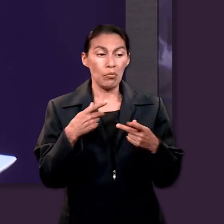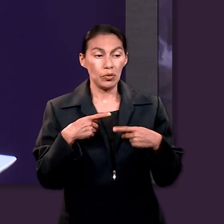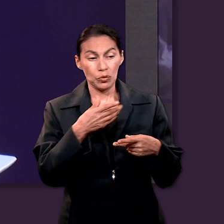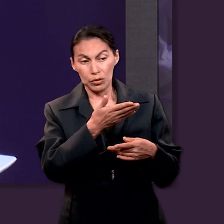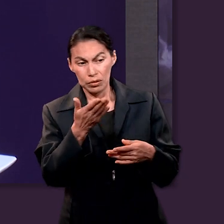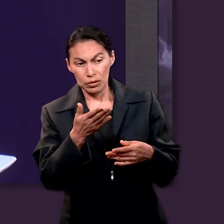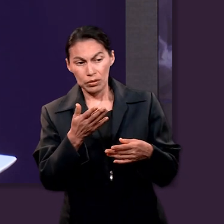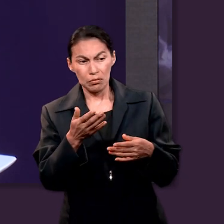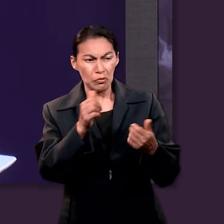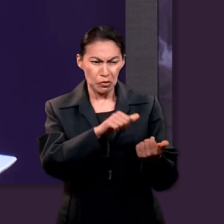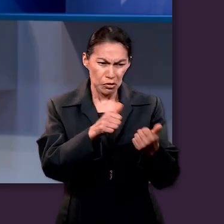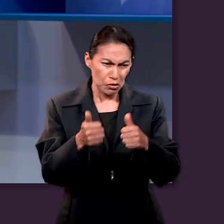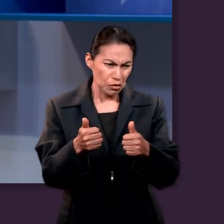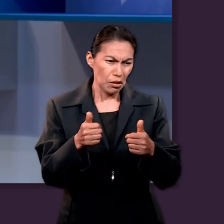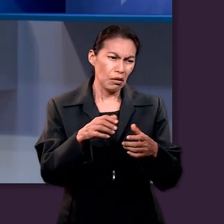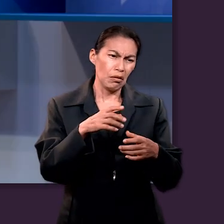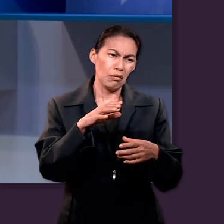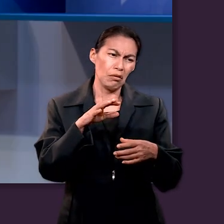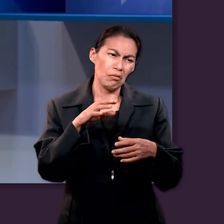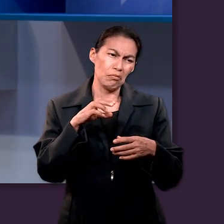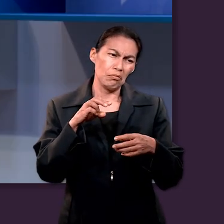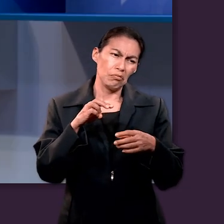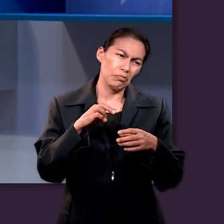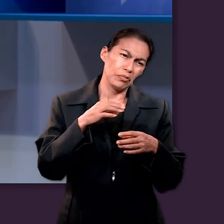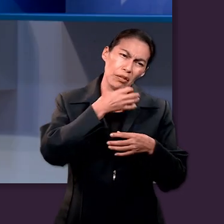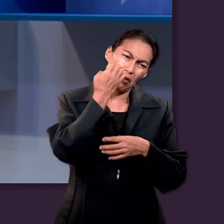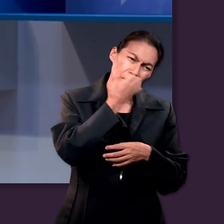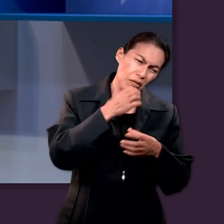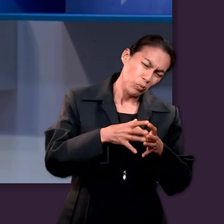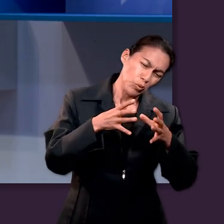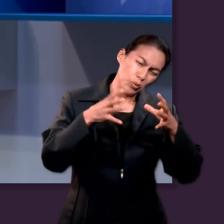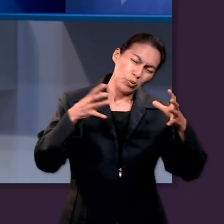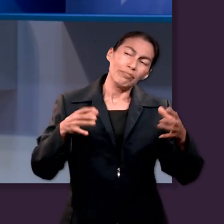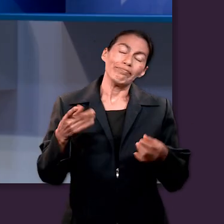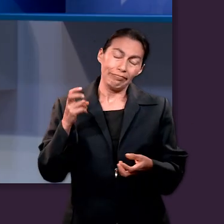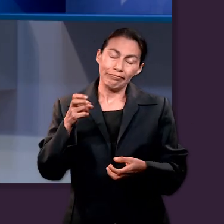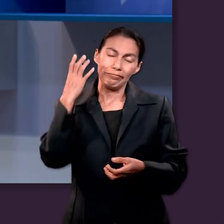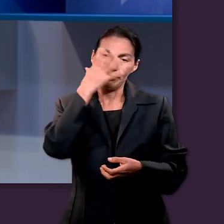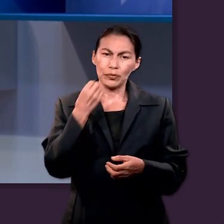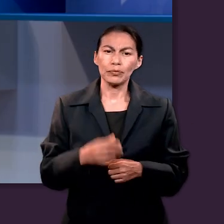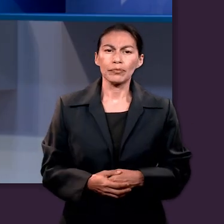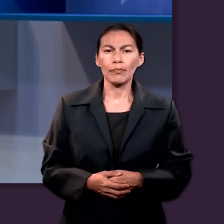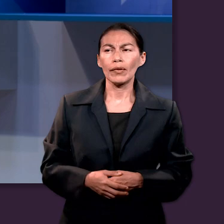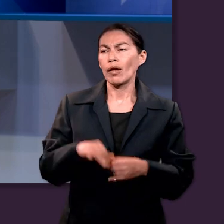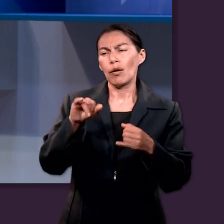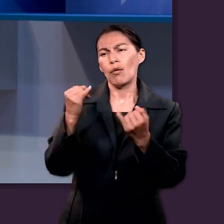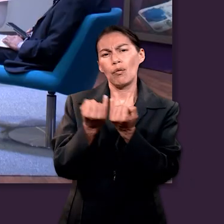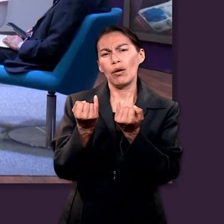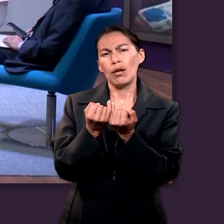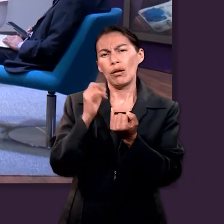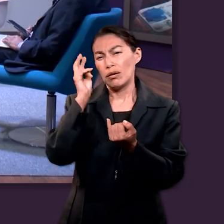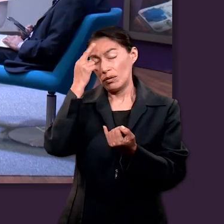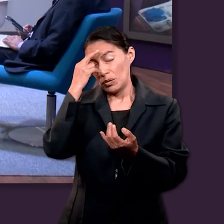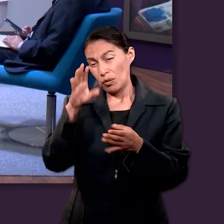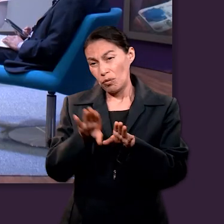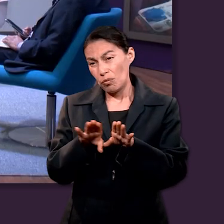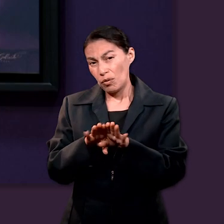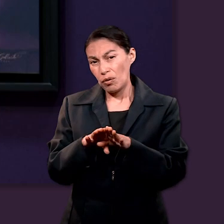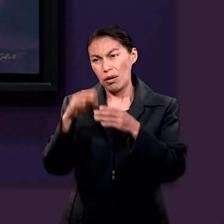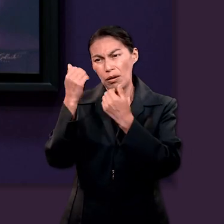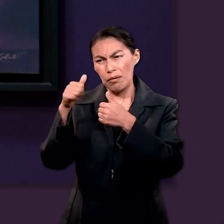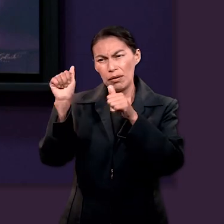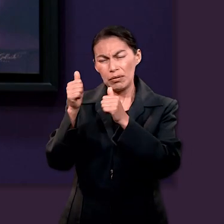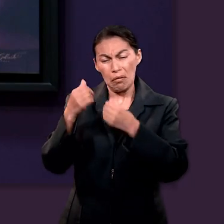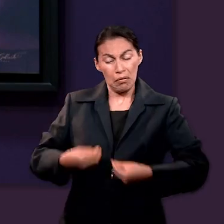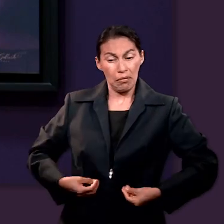creo que son cosas en las que podemos apreciar la grandeza de Dios. Ok, una excelente idea. También practicamos la alabanza al recordar lo que